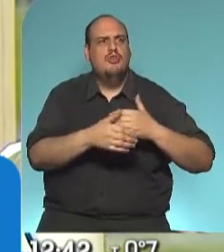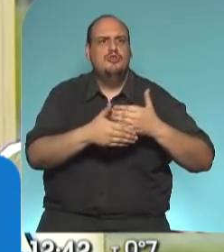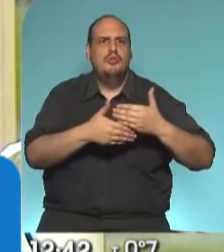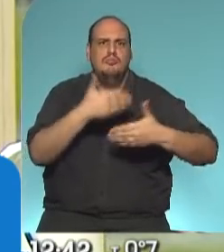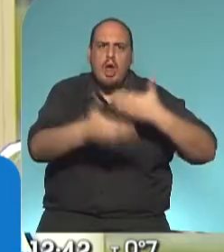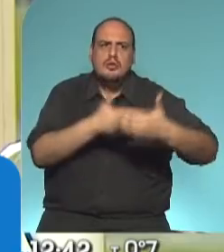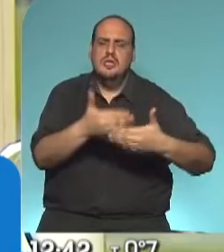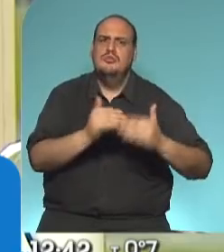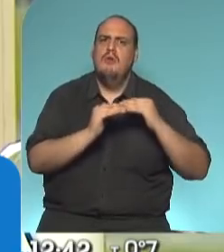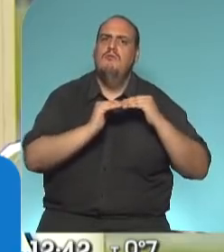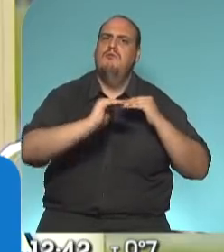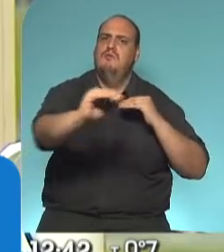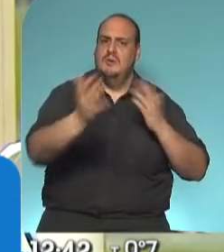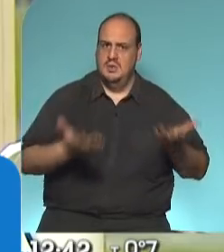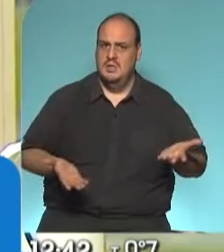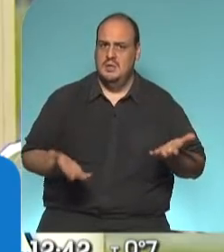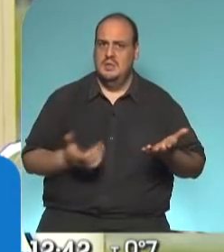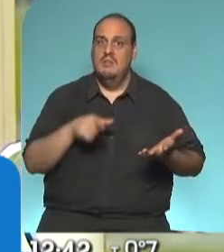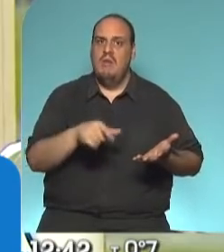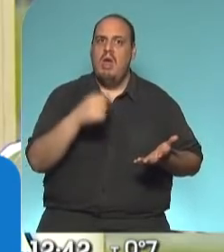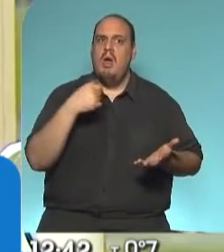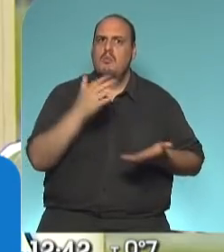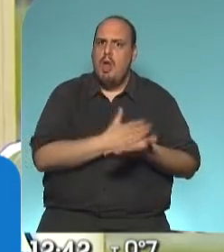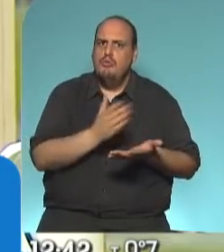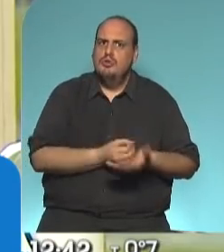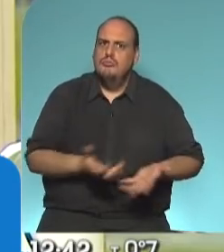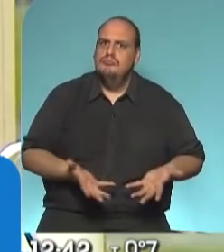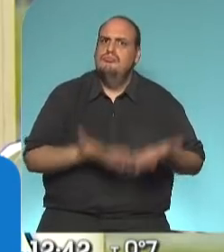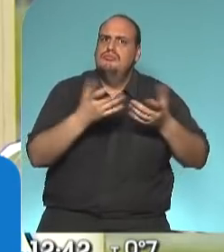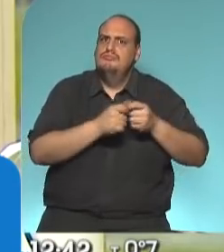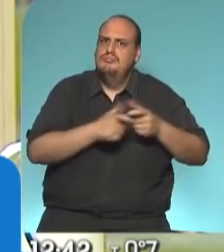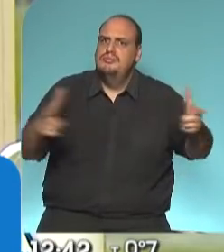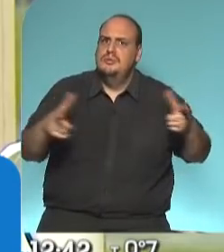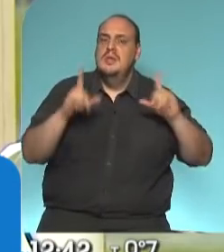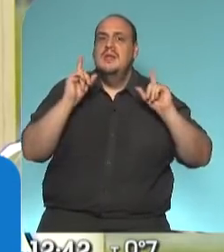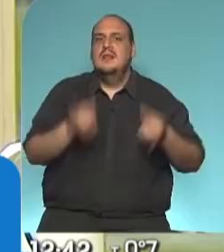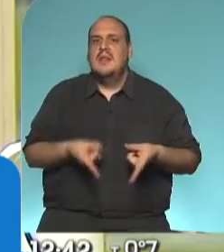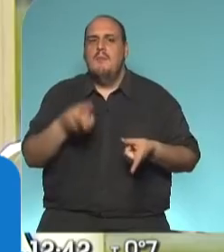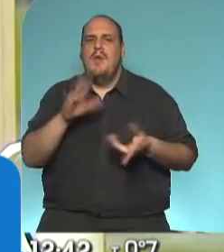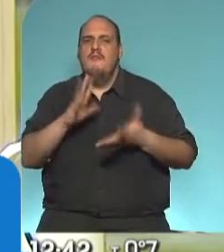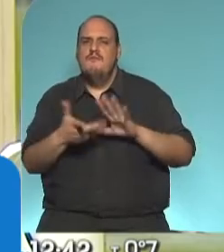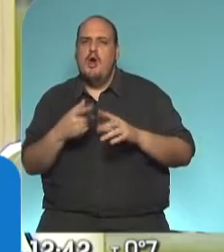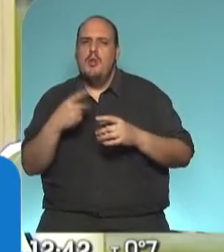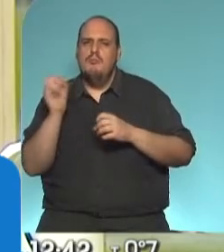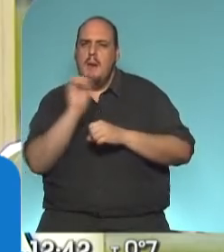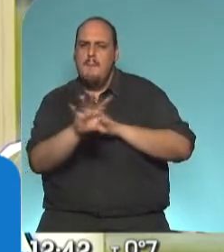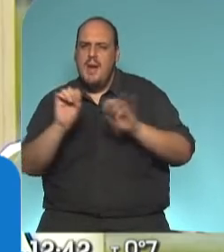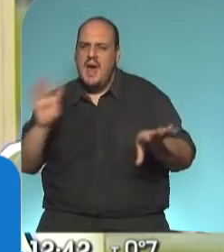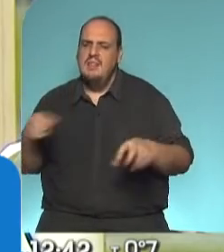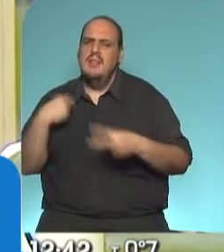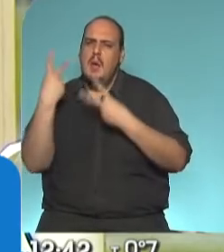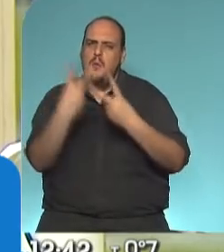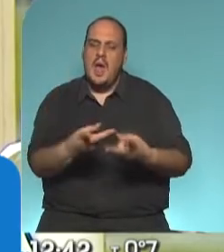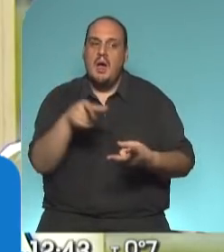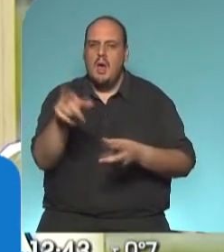Por lo que genera en términos de crecimiento de la productividad, lo que la logística y la infraestructura le da al país para tener